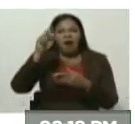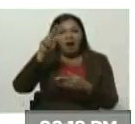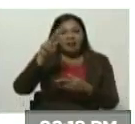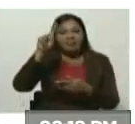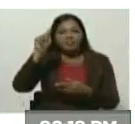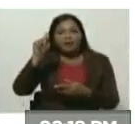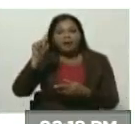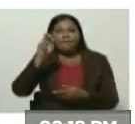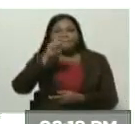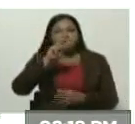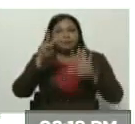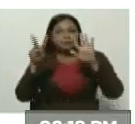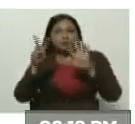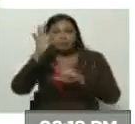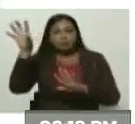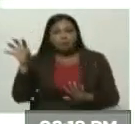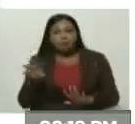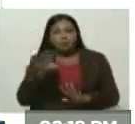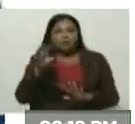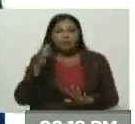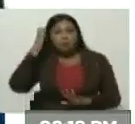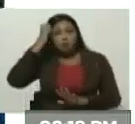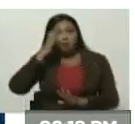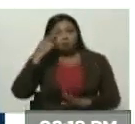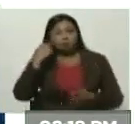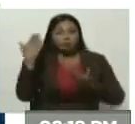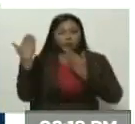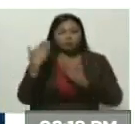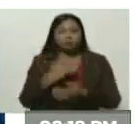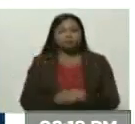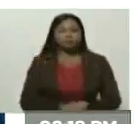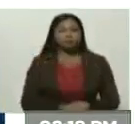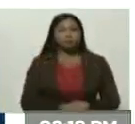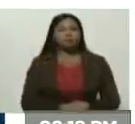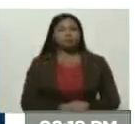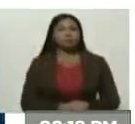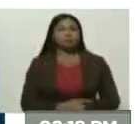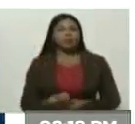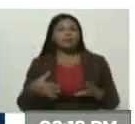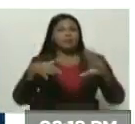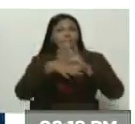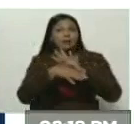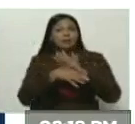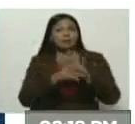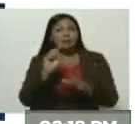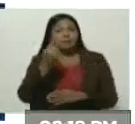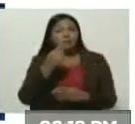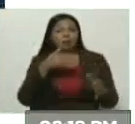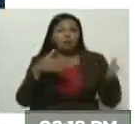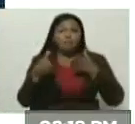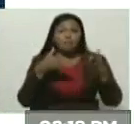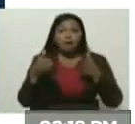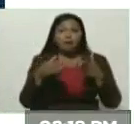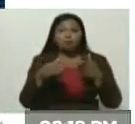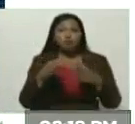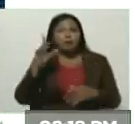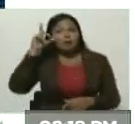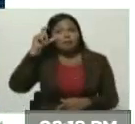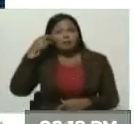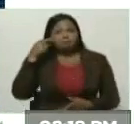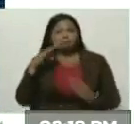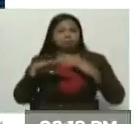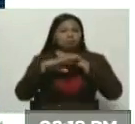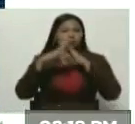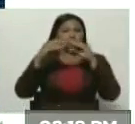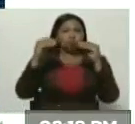países europeos. Vamos a leer parte de la nota. Y es que este martes, primero de marzo, la red social Instagram bloqueó todas las